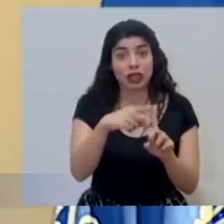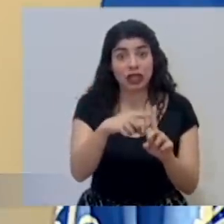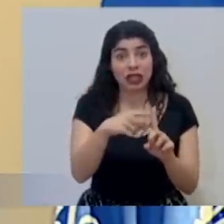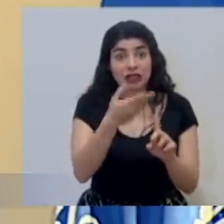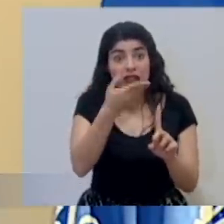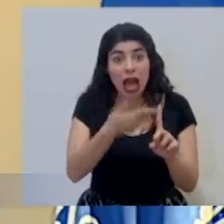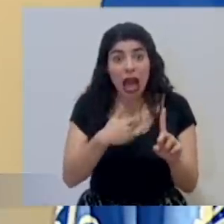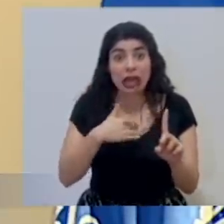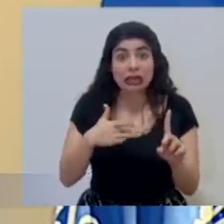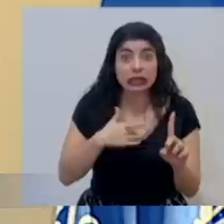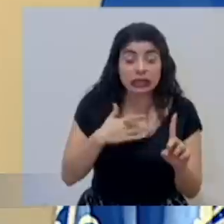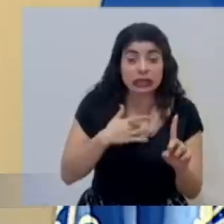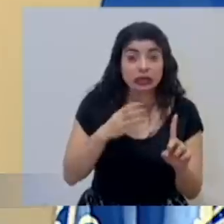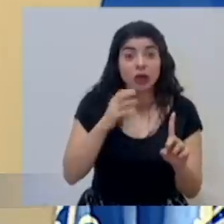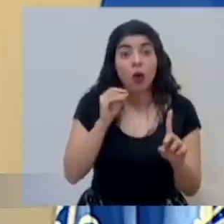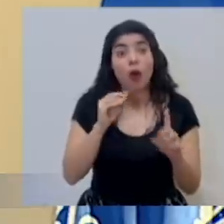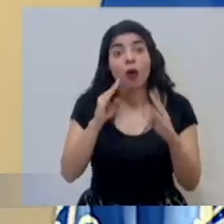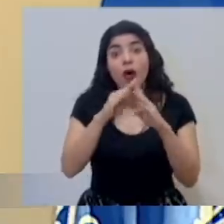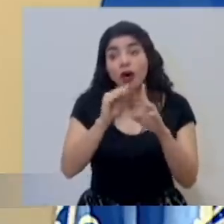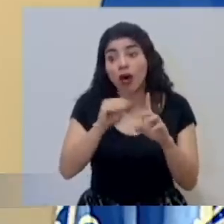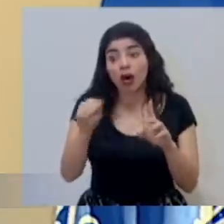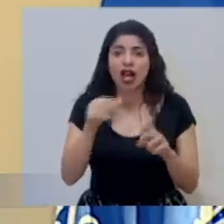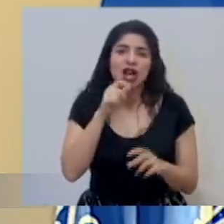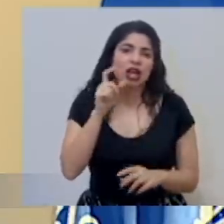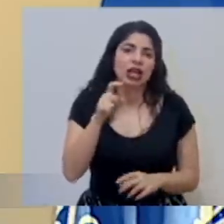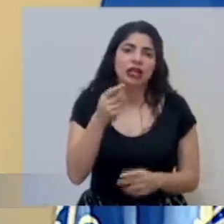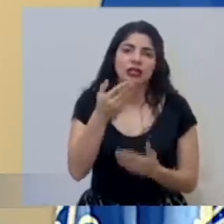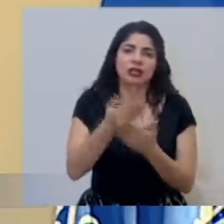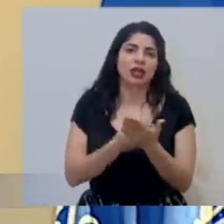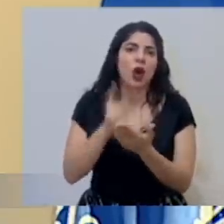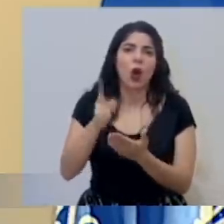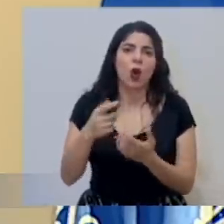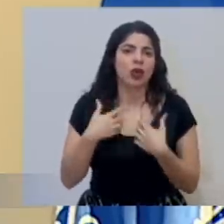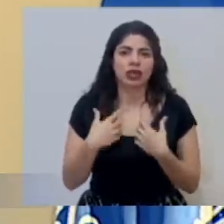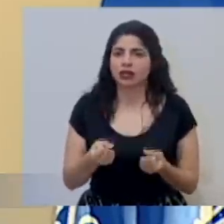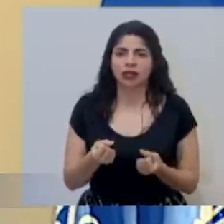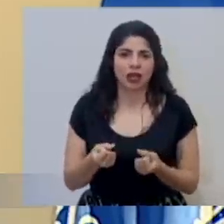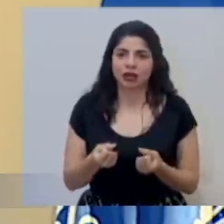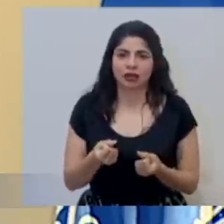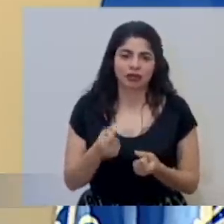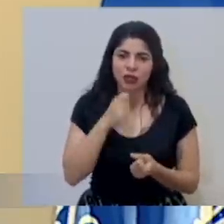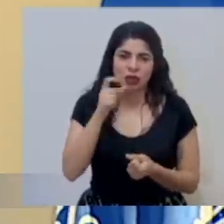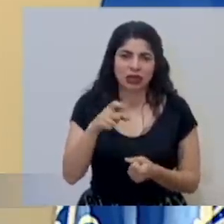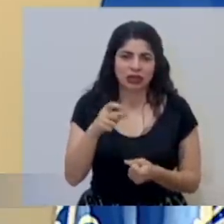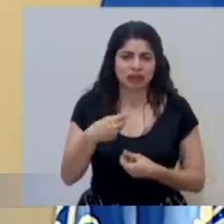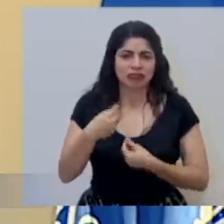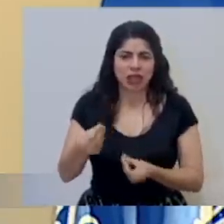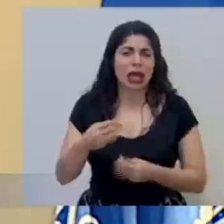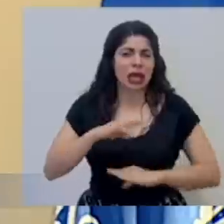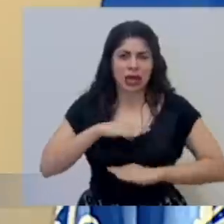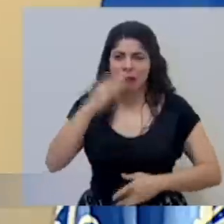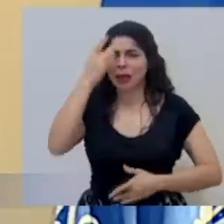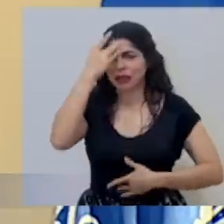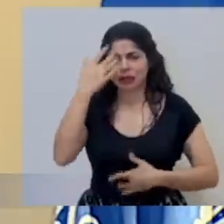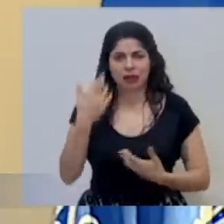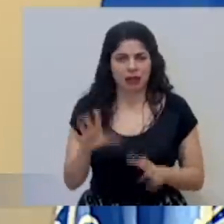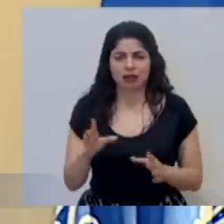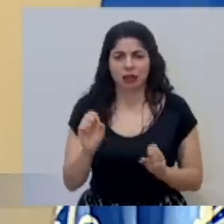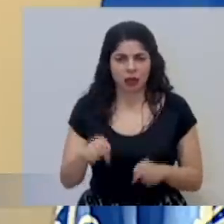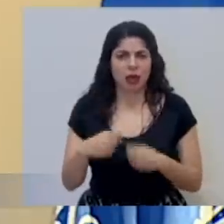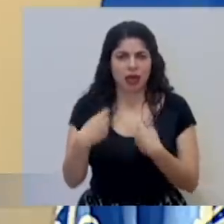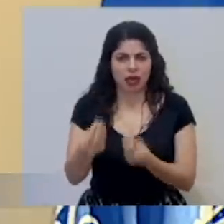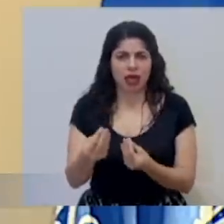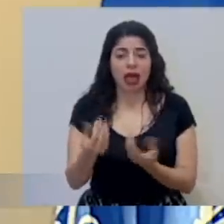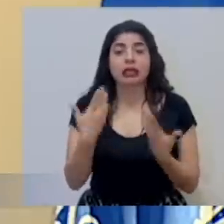tiene síntomas, ha sido confirmado por Nexo, no se ocupa de la orden sanitaria para que la caja pueda girar la incapacidad respectiva y ya hemos estado trabajando